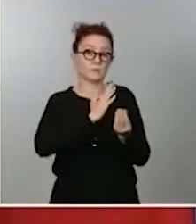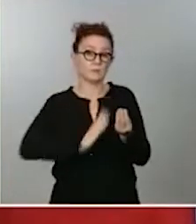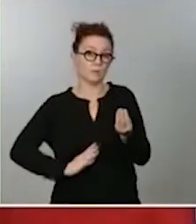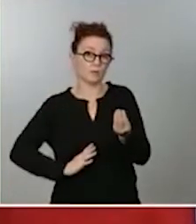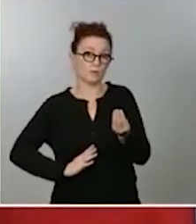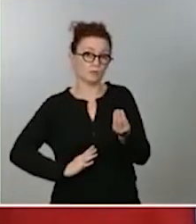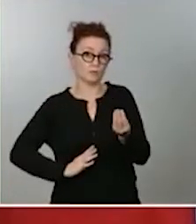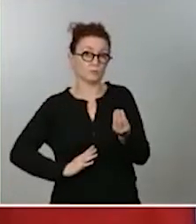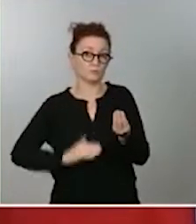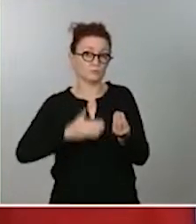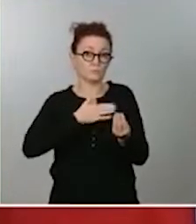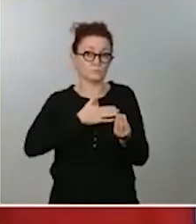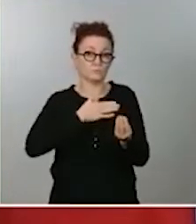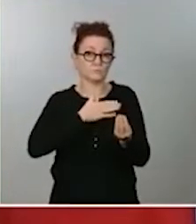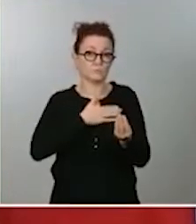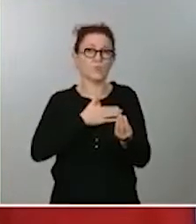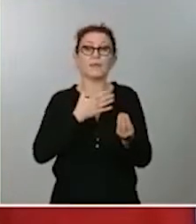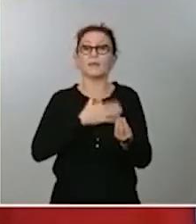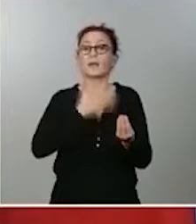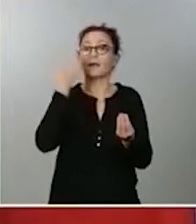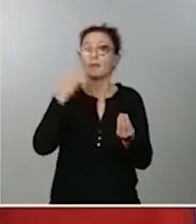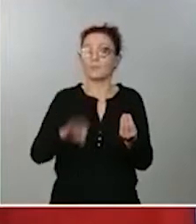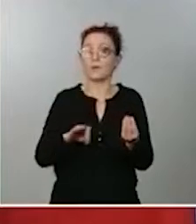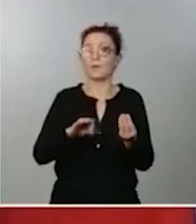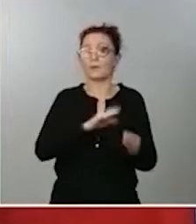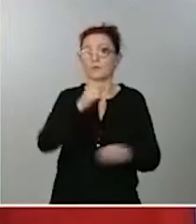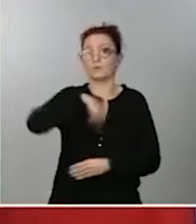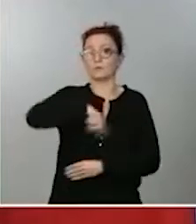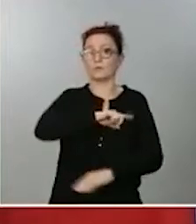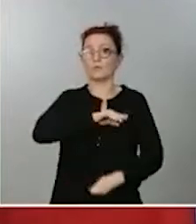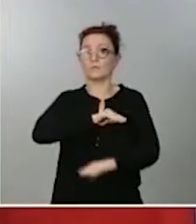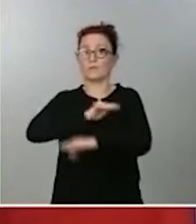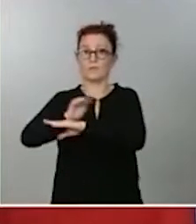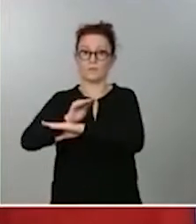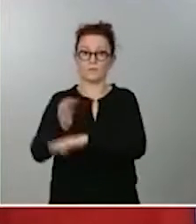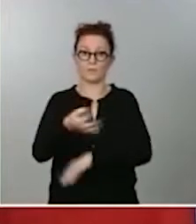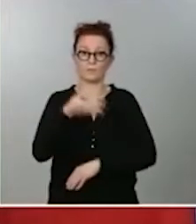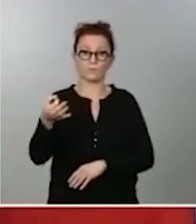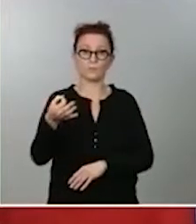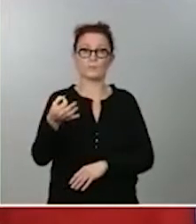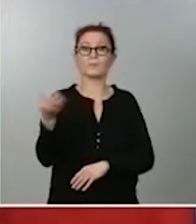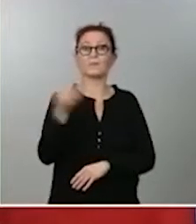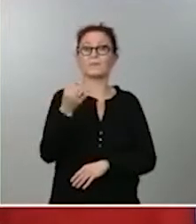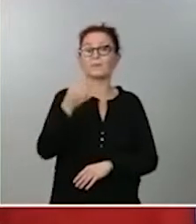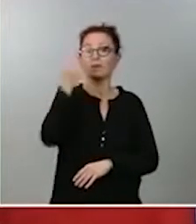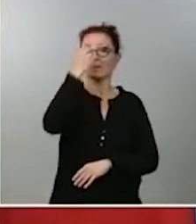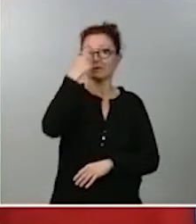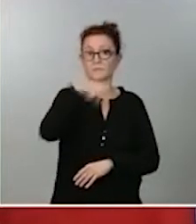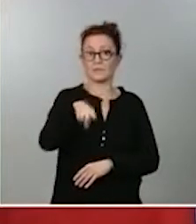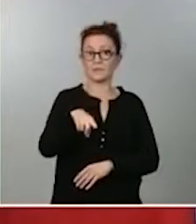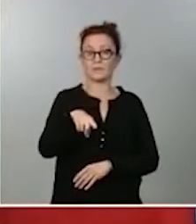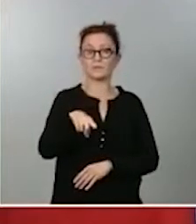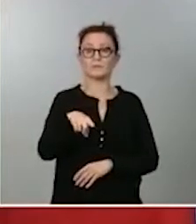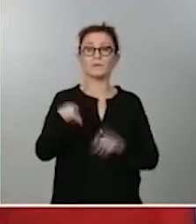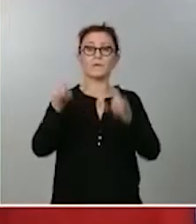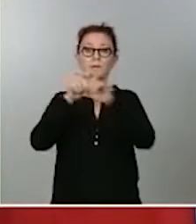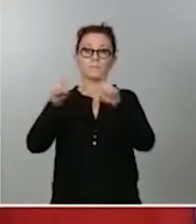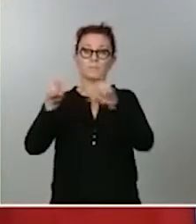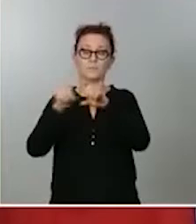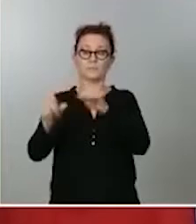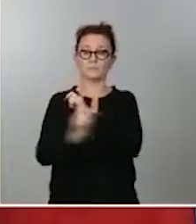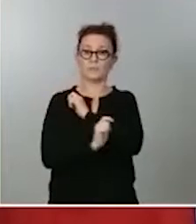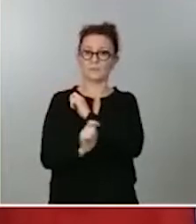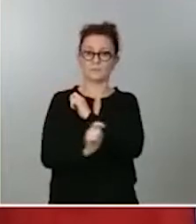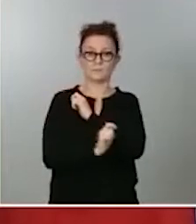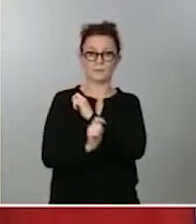posibilidad de dar la financiación correspondiente. Tienen ustedes que tener en cuenta que estamos hablando de una compañía estratégica. El objetivo